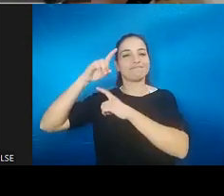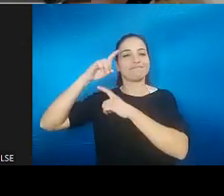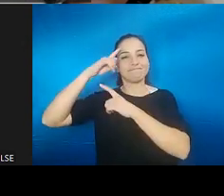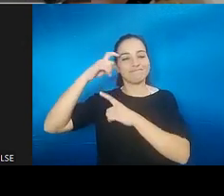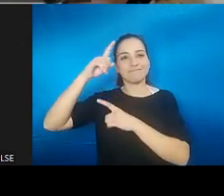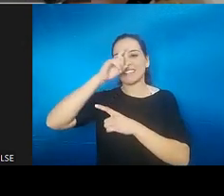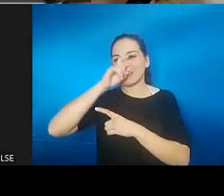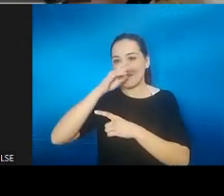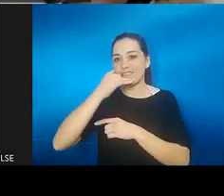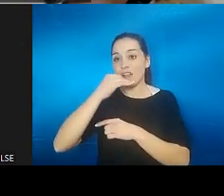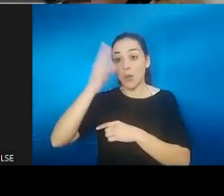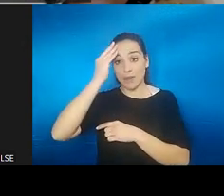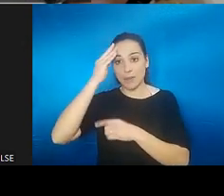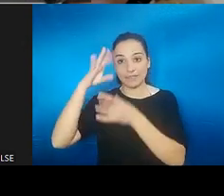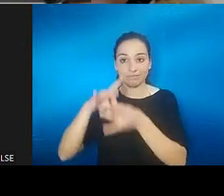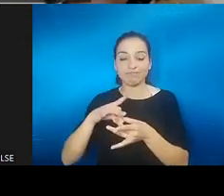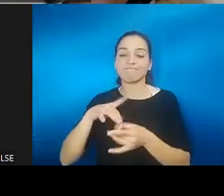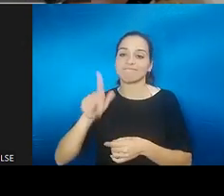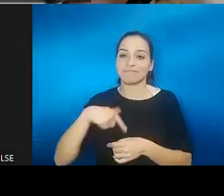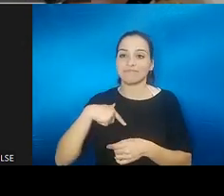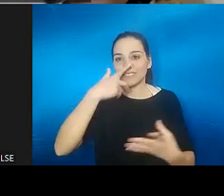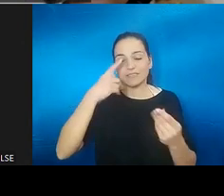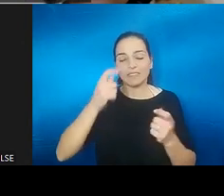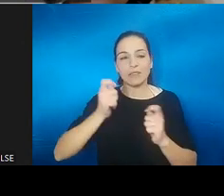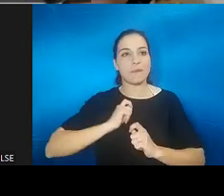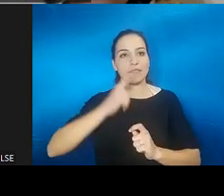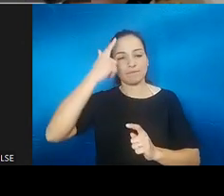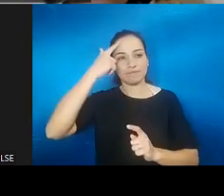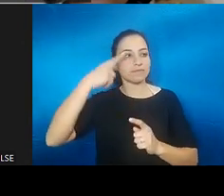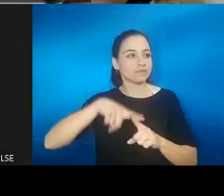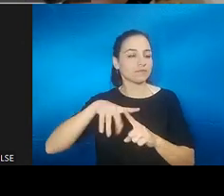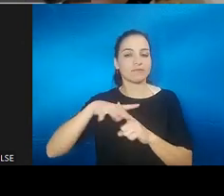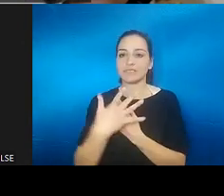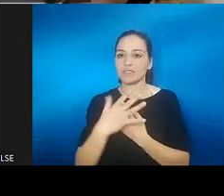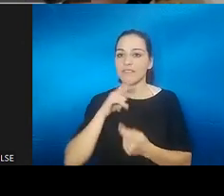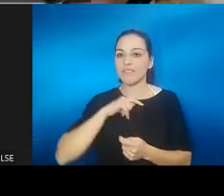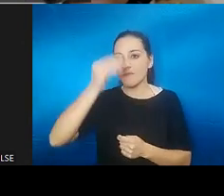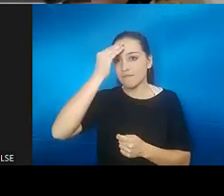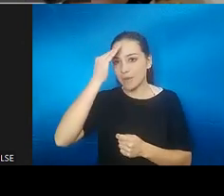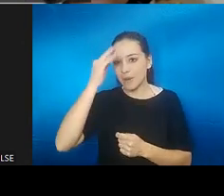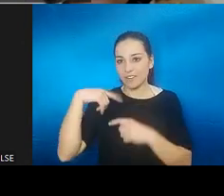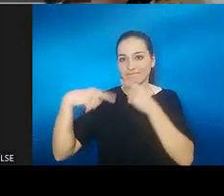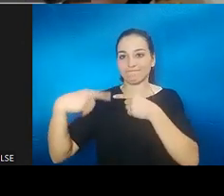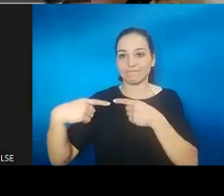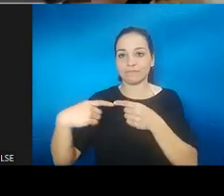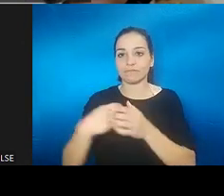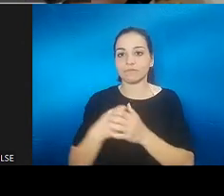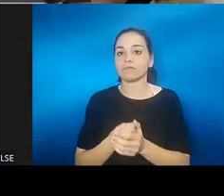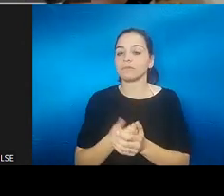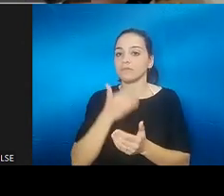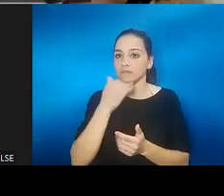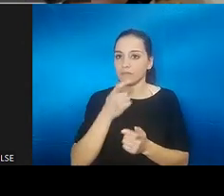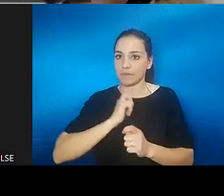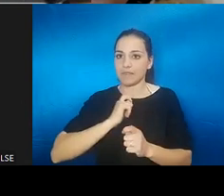olfato también nos da muchas claves de dónde estamos y como para luego evocar ese sitio que hemos estado. O sea, no solamente evocar recuerdos del